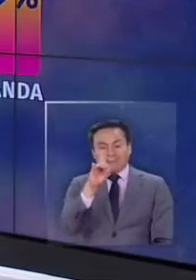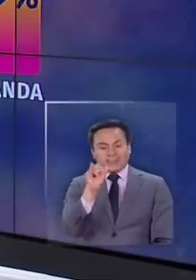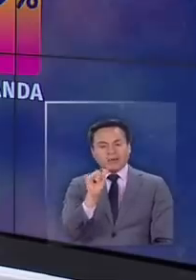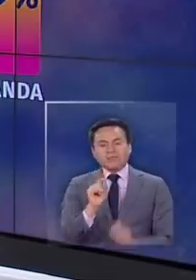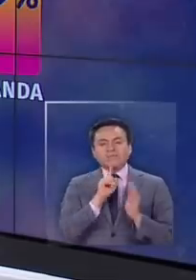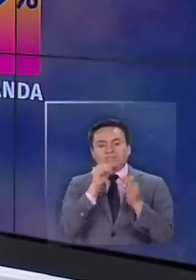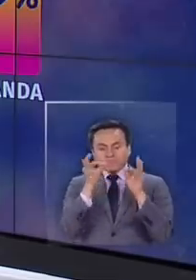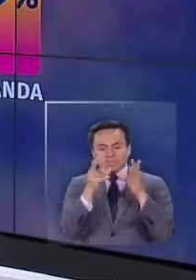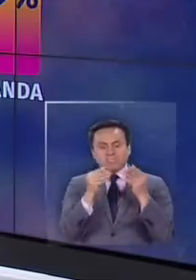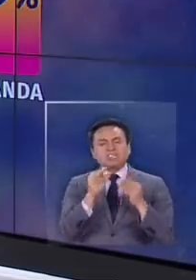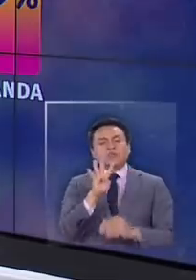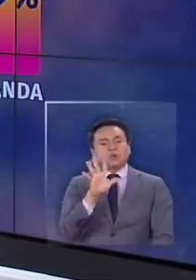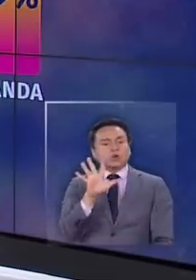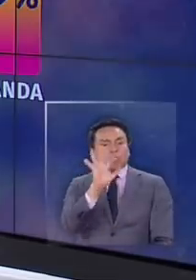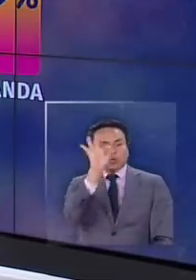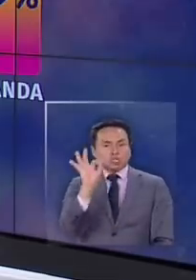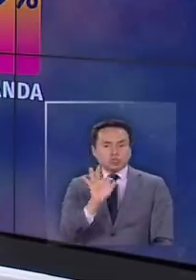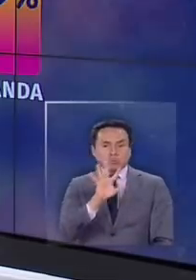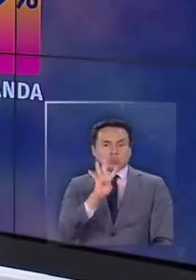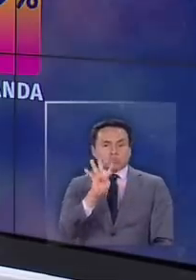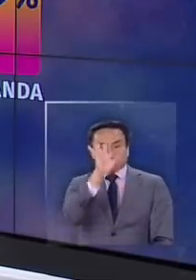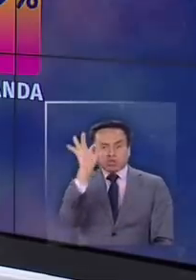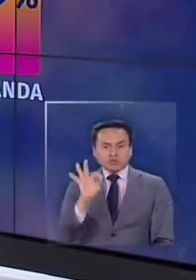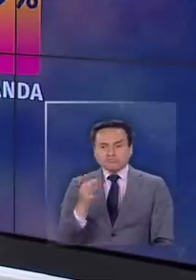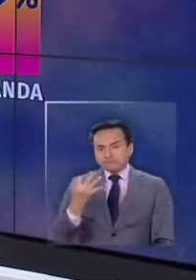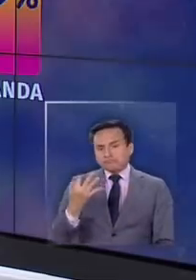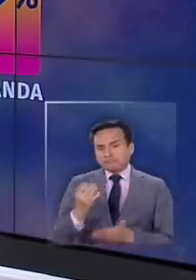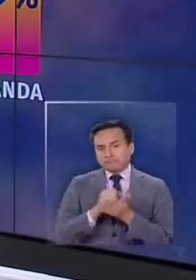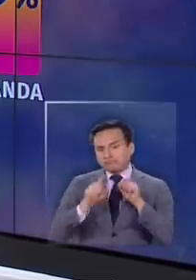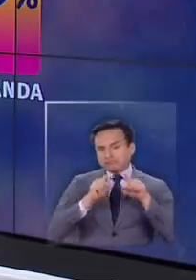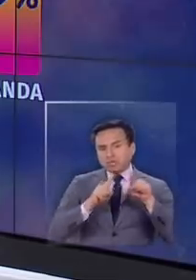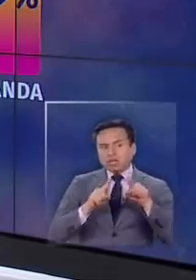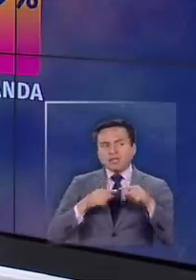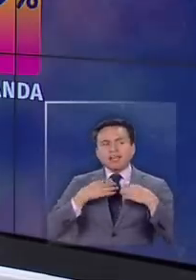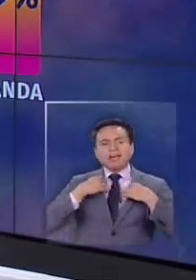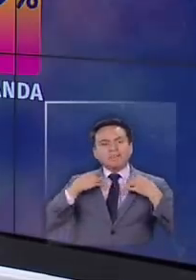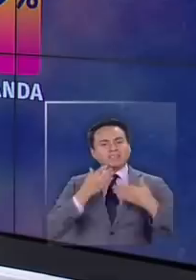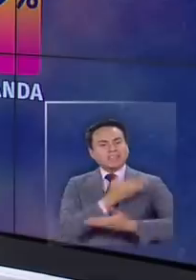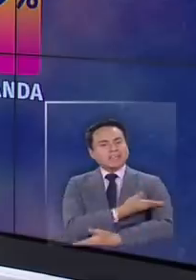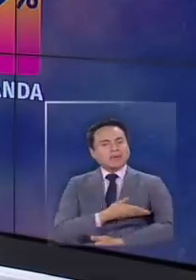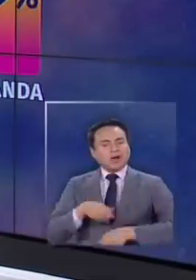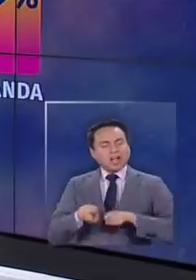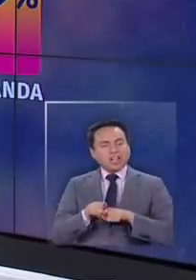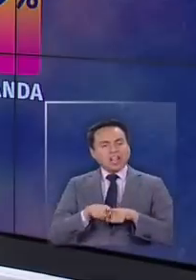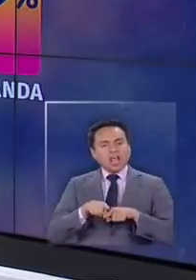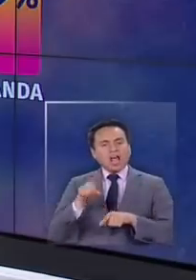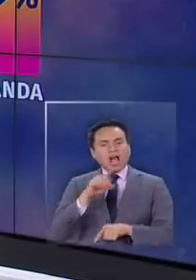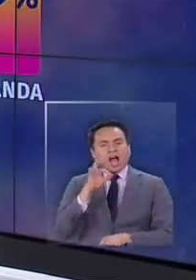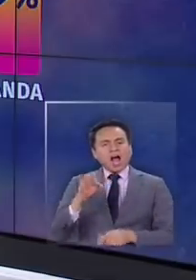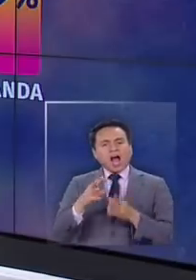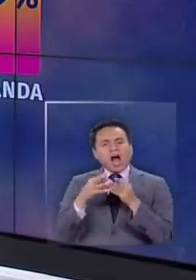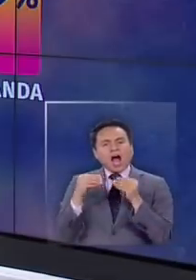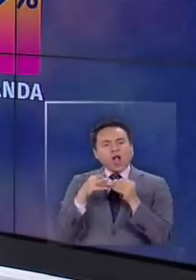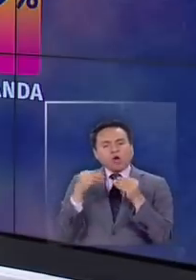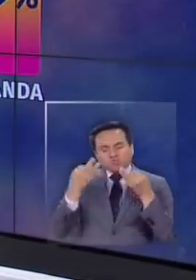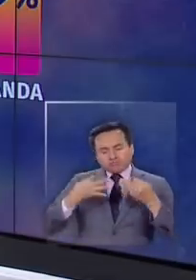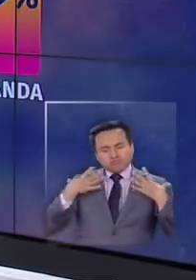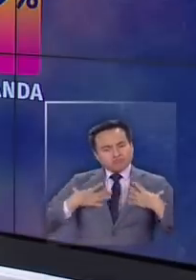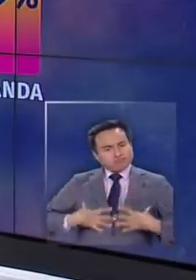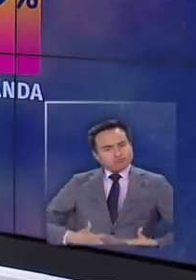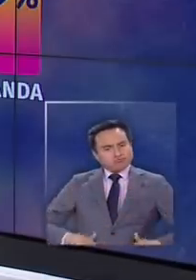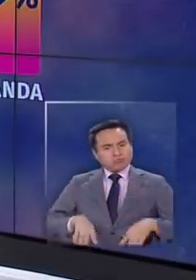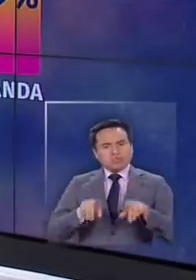bueno, tiene un 54% de efectividad. Una camiseta 100% de algodón tiene un